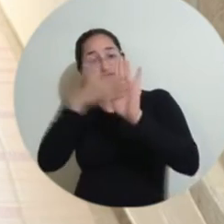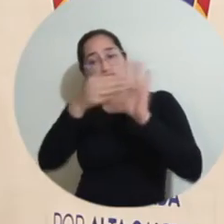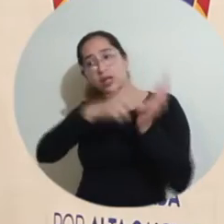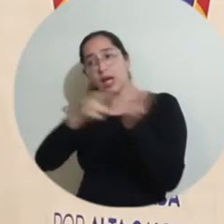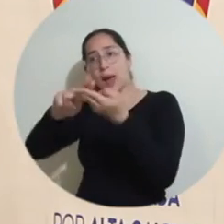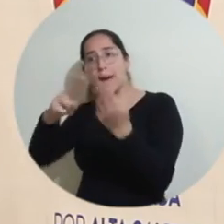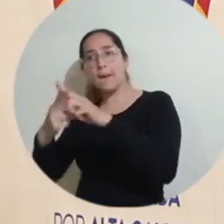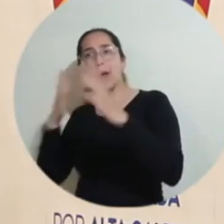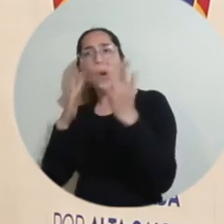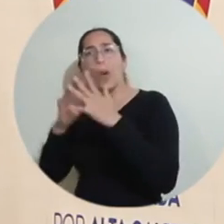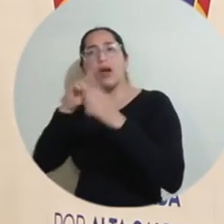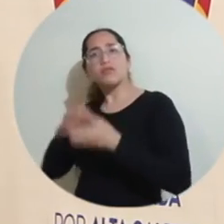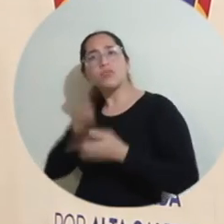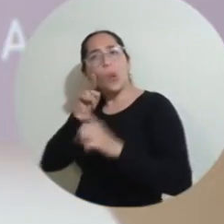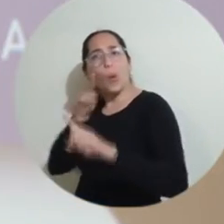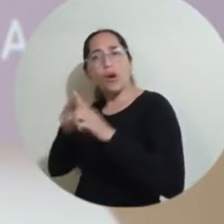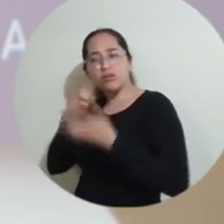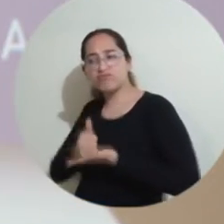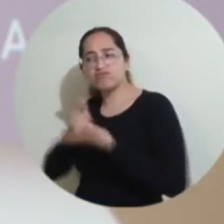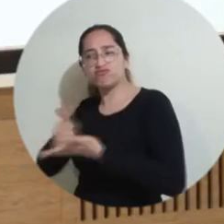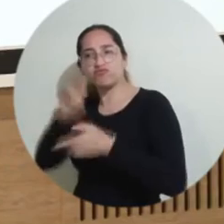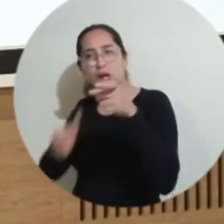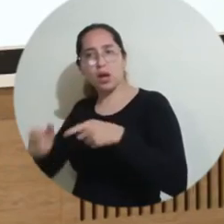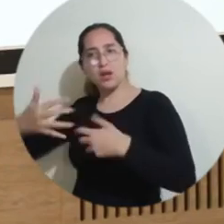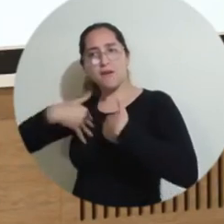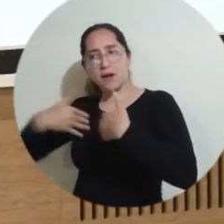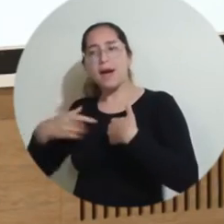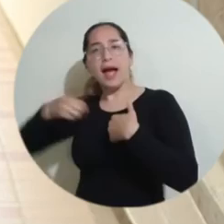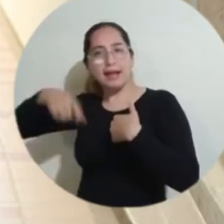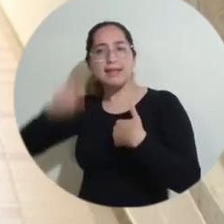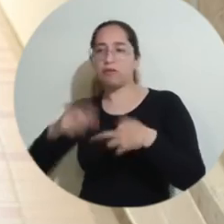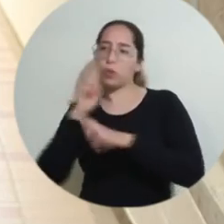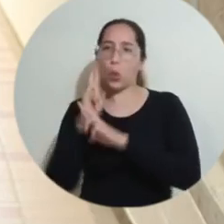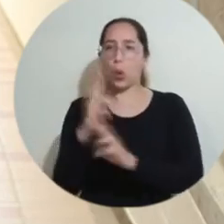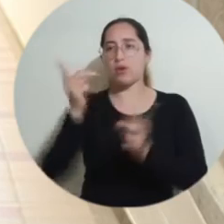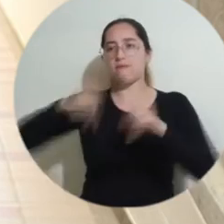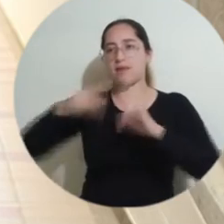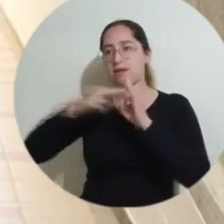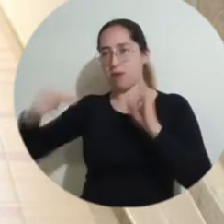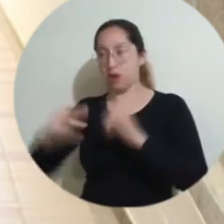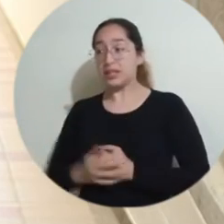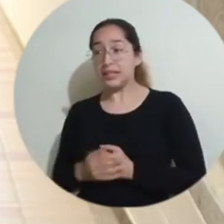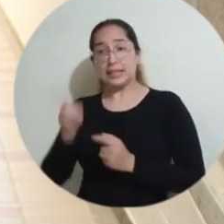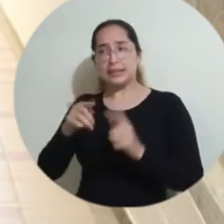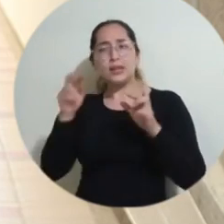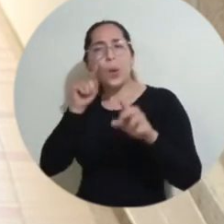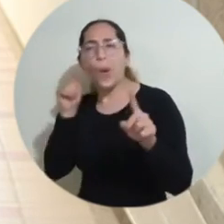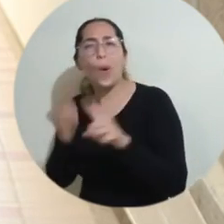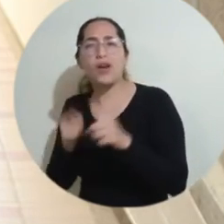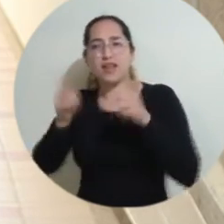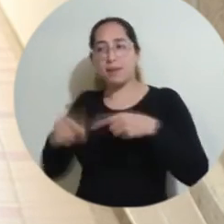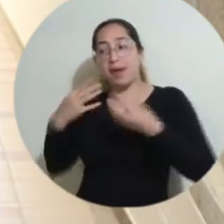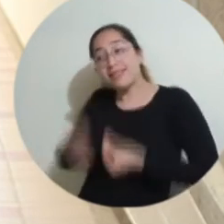ley 1448 tiene establecida para las víctimas. Queremos dar un paso más allá en el sentido de